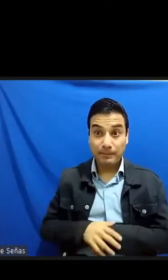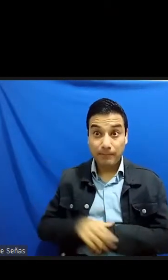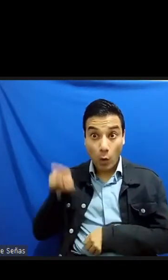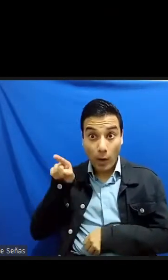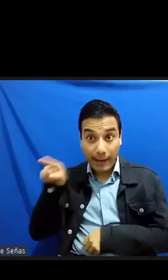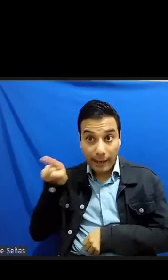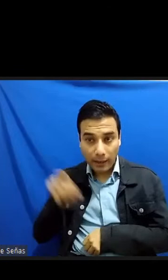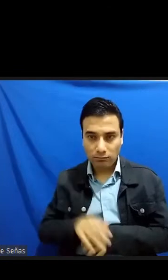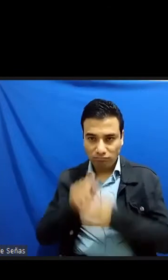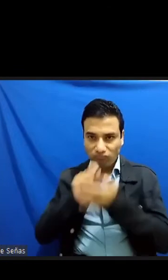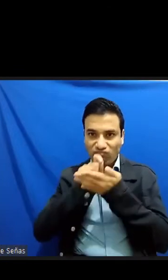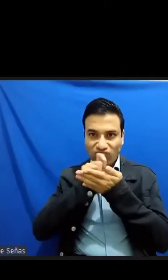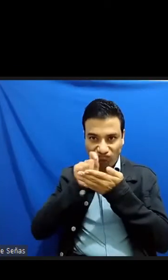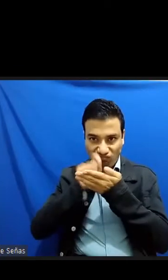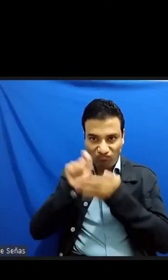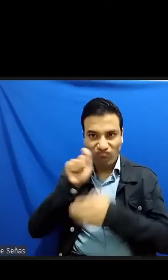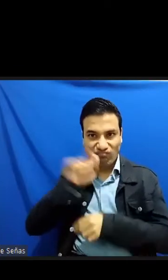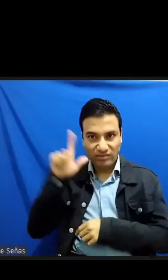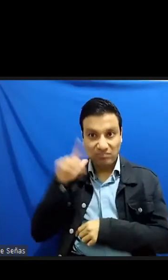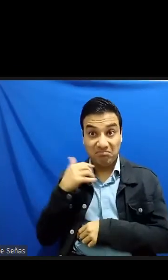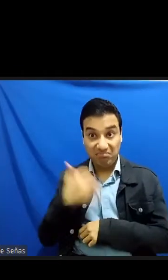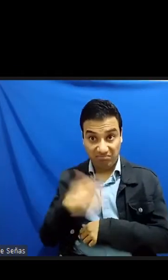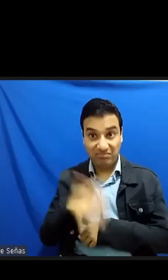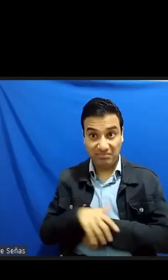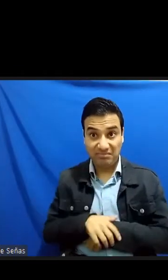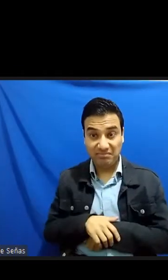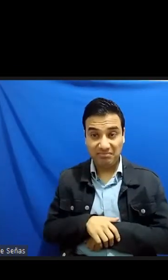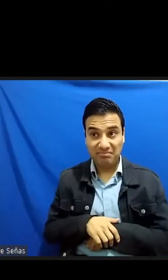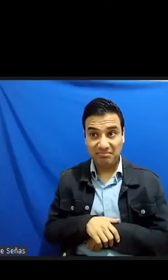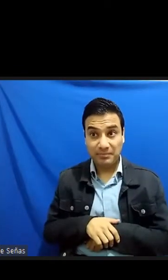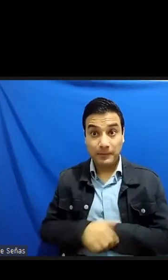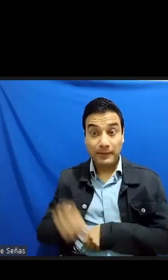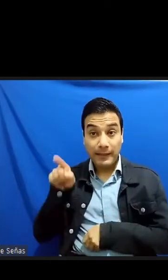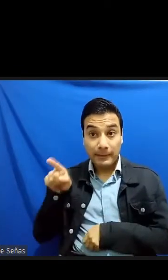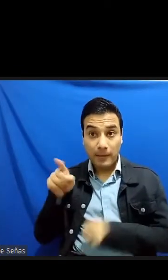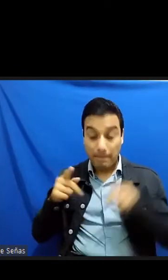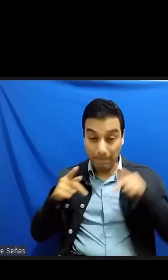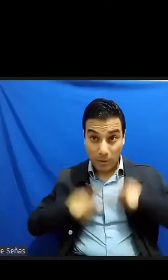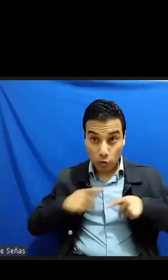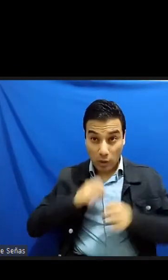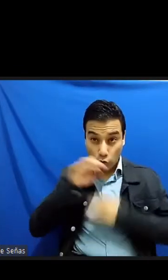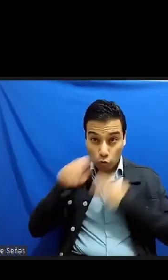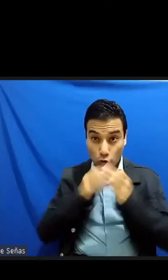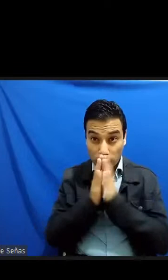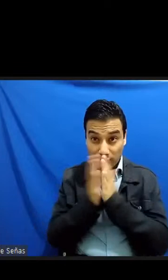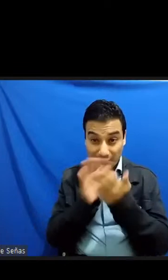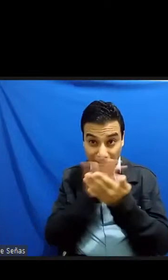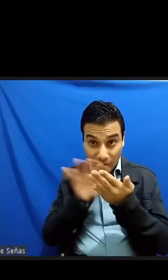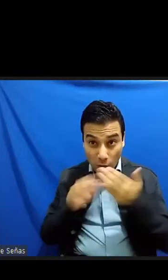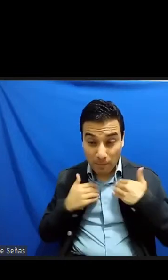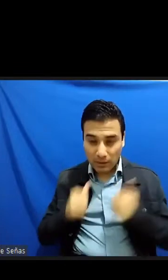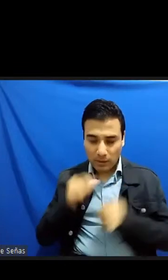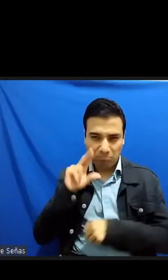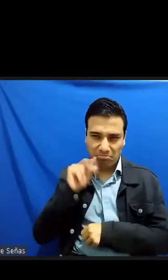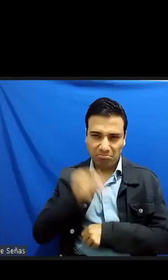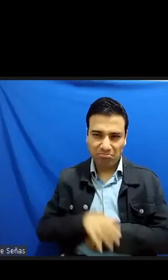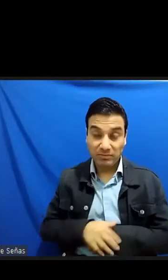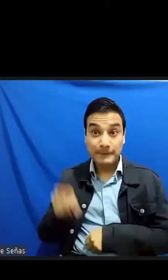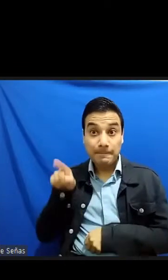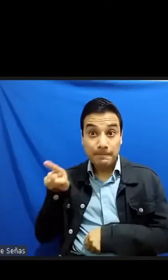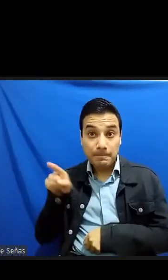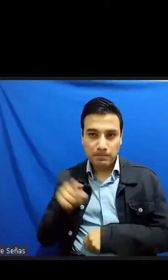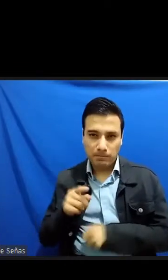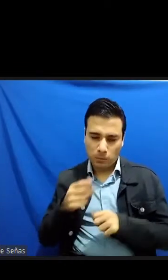capaz a través de su silencio de prever situaciones que las personas normales por